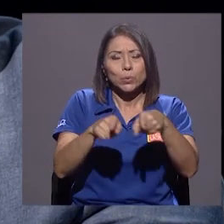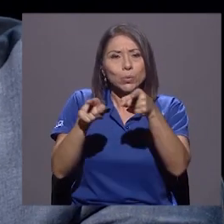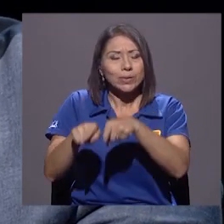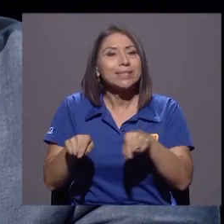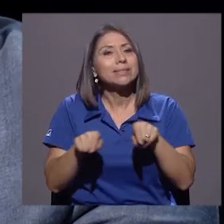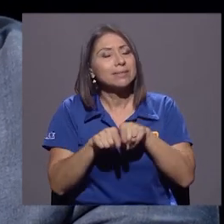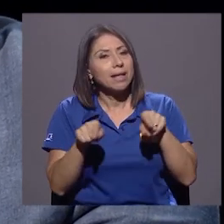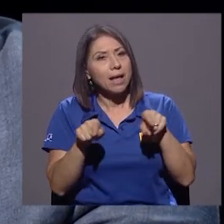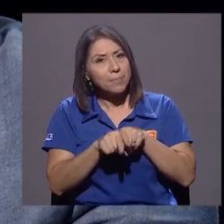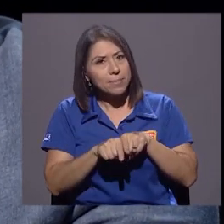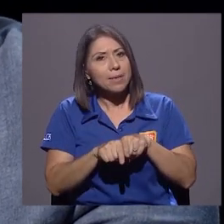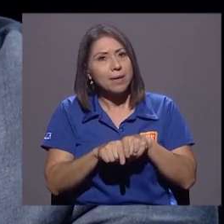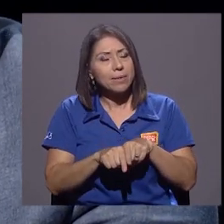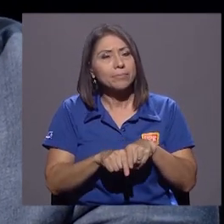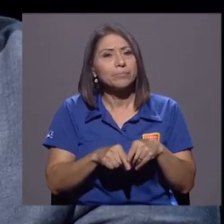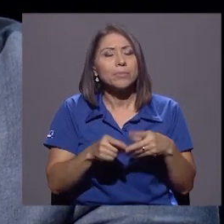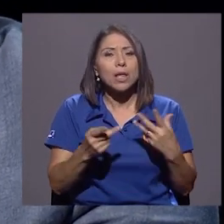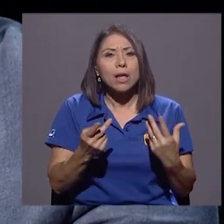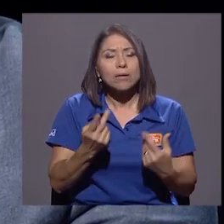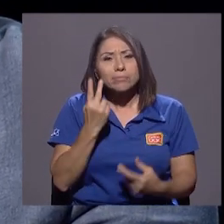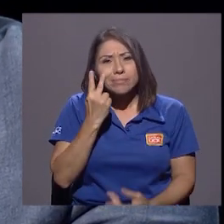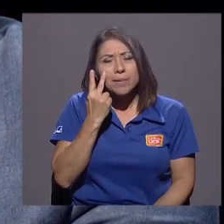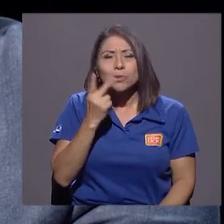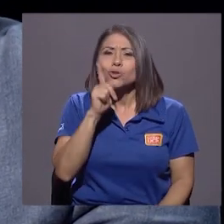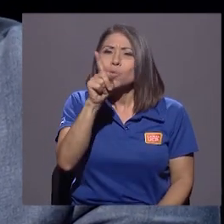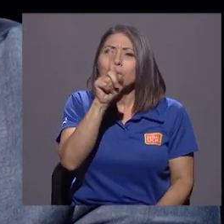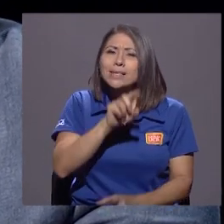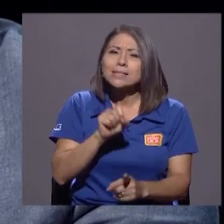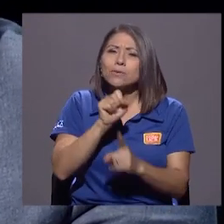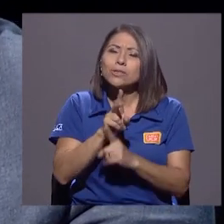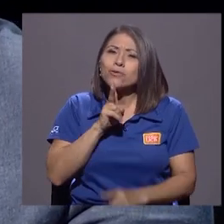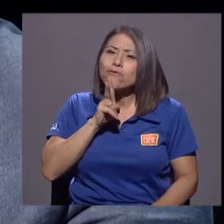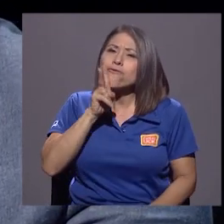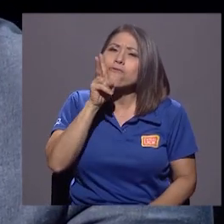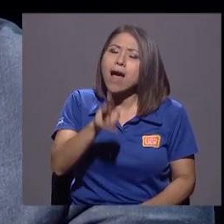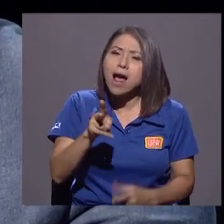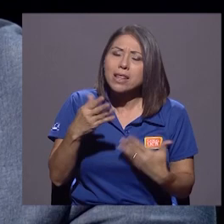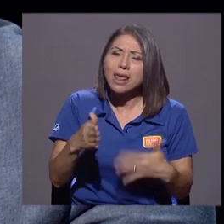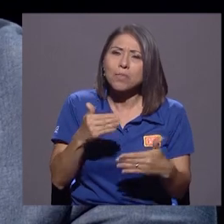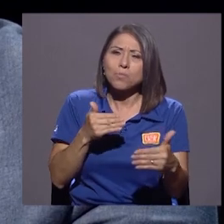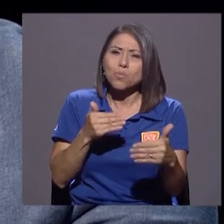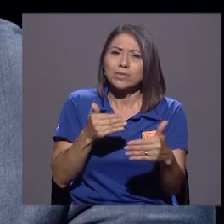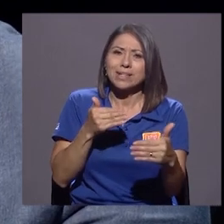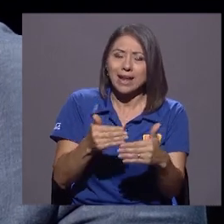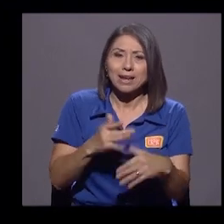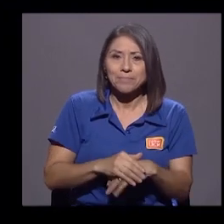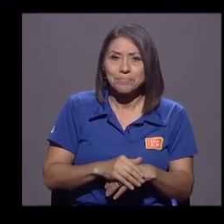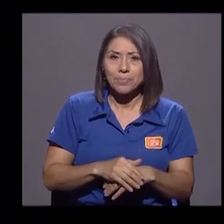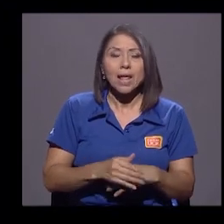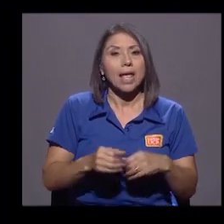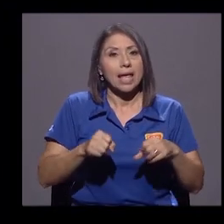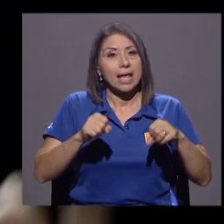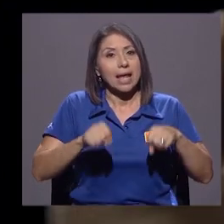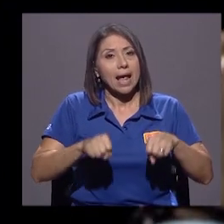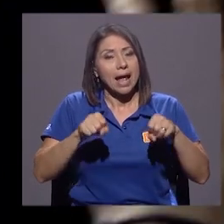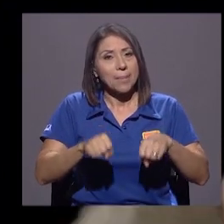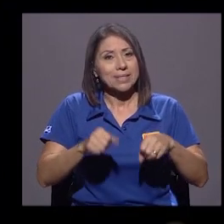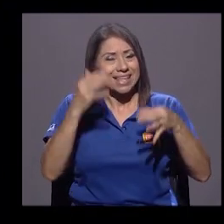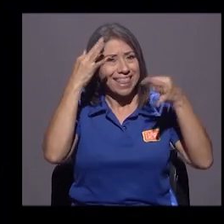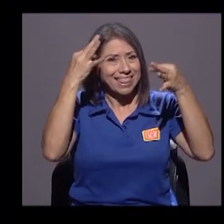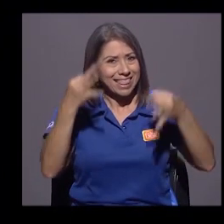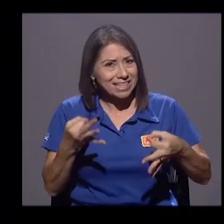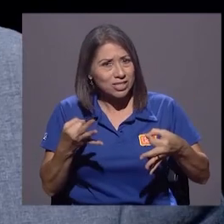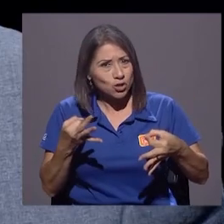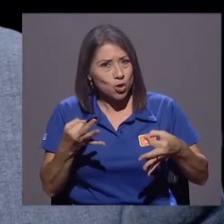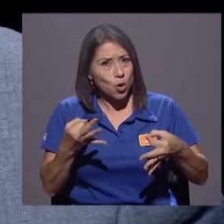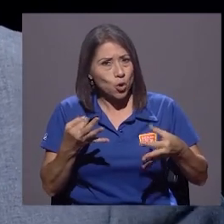encontramos también una realidad muy cercana, y es que la capacidad de decisión y dejar, como me comentaba un magistrado